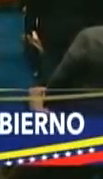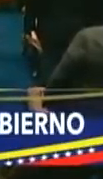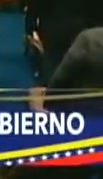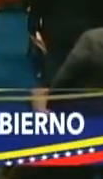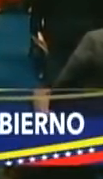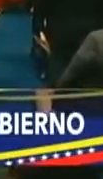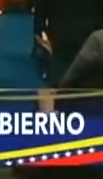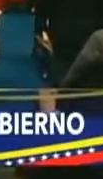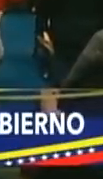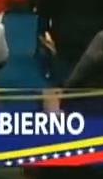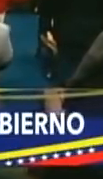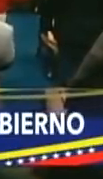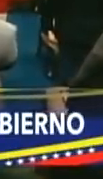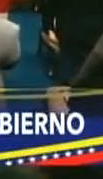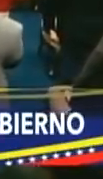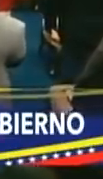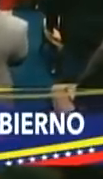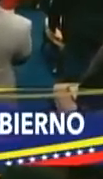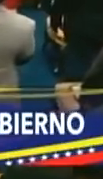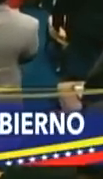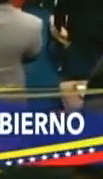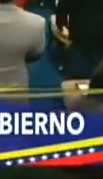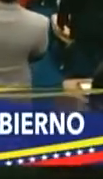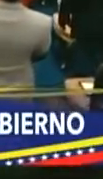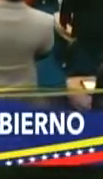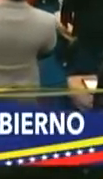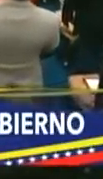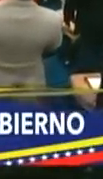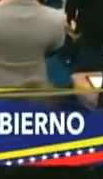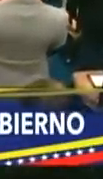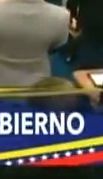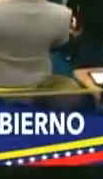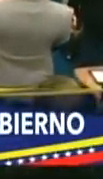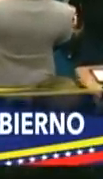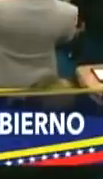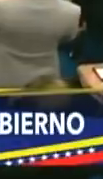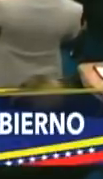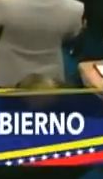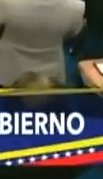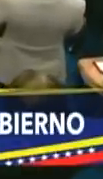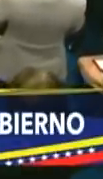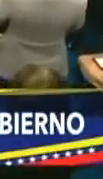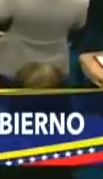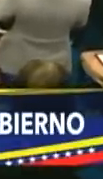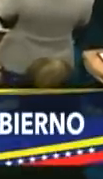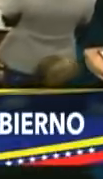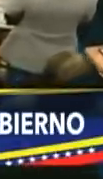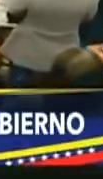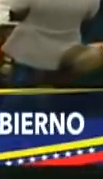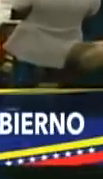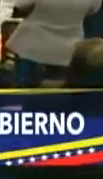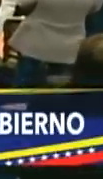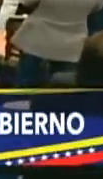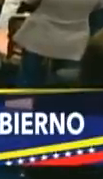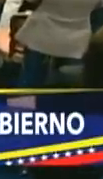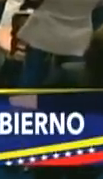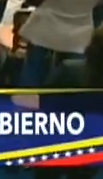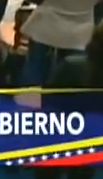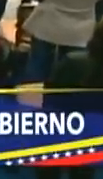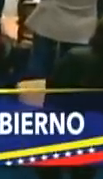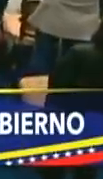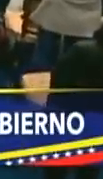para el desarrollo de estas políticas públicas que están destinadas a la recuperación del aparato económico